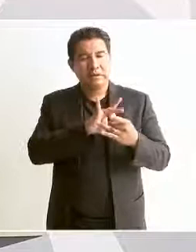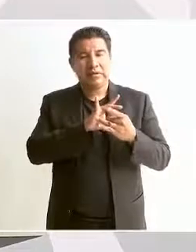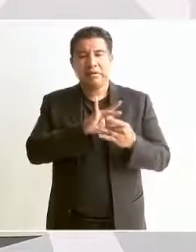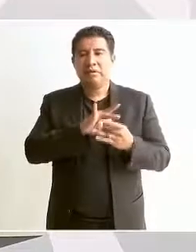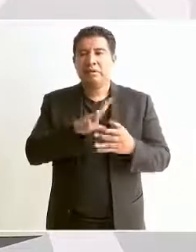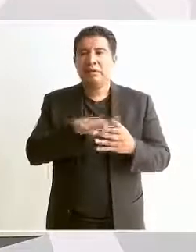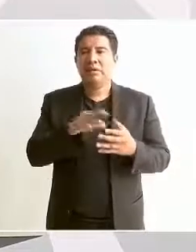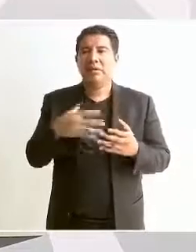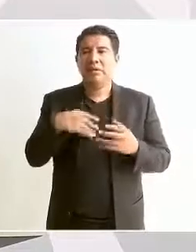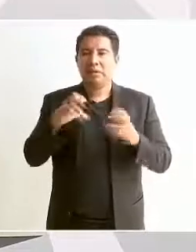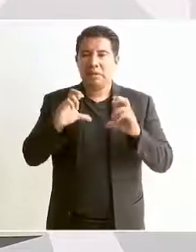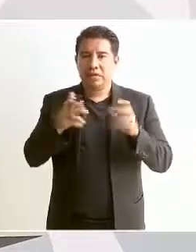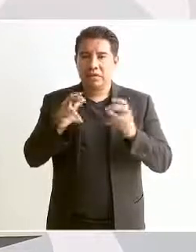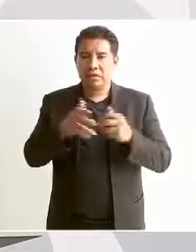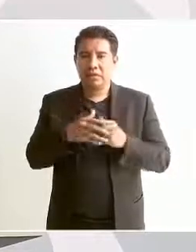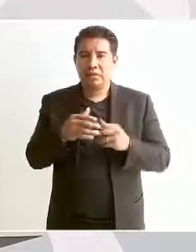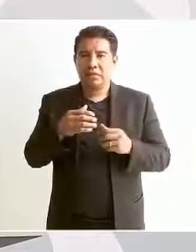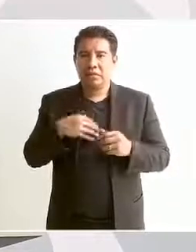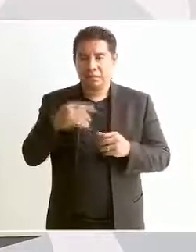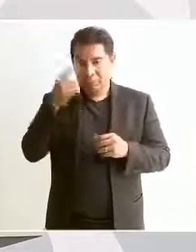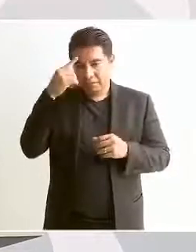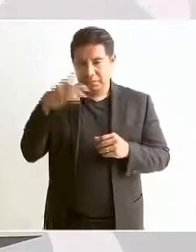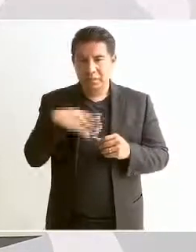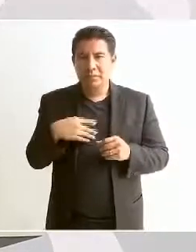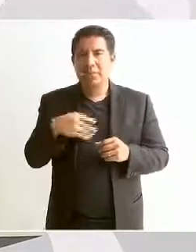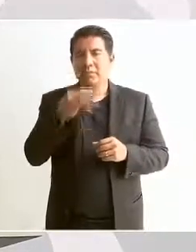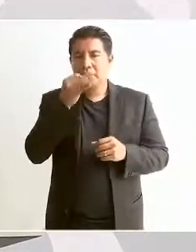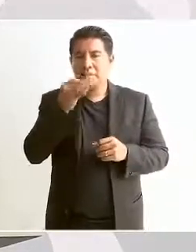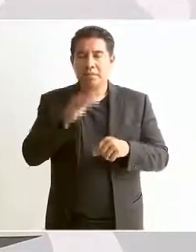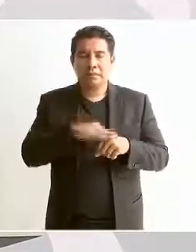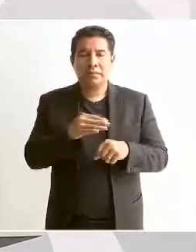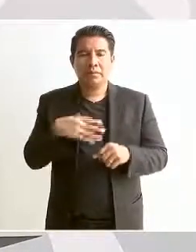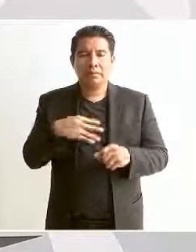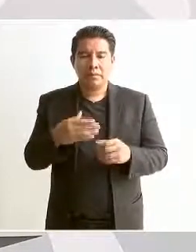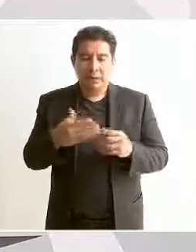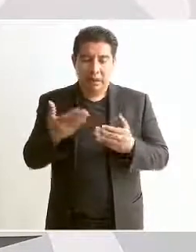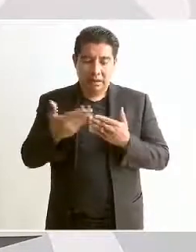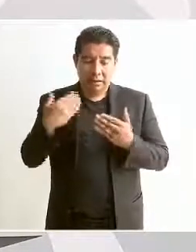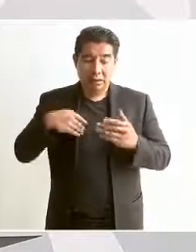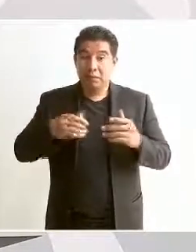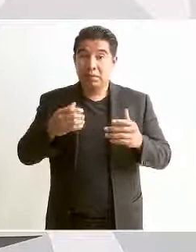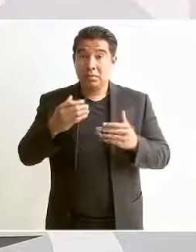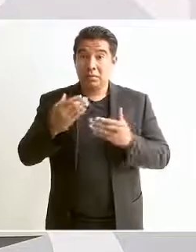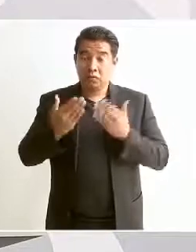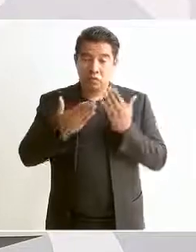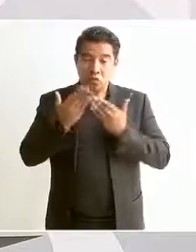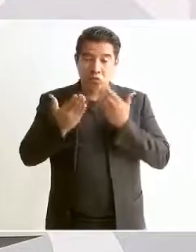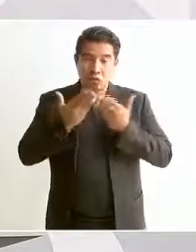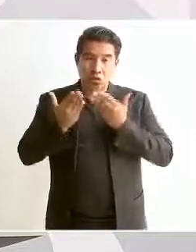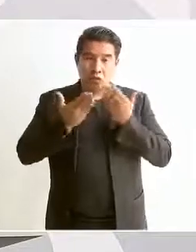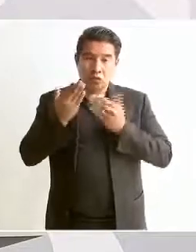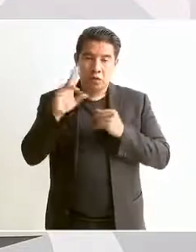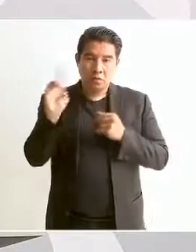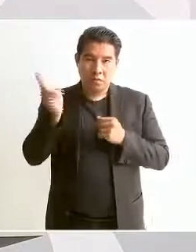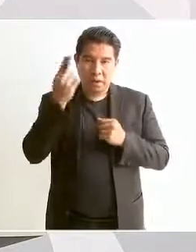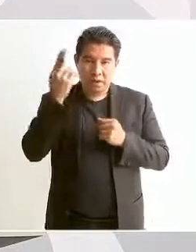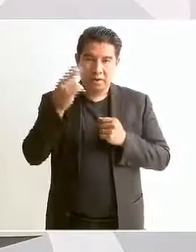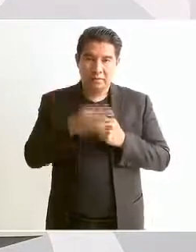de manera entrañable. Cuando estudiaba en la universidad